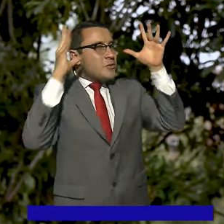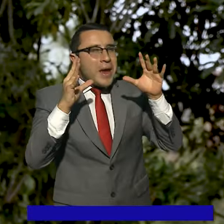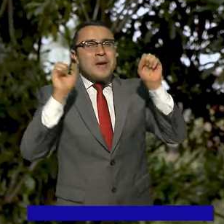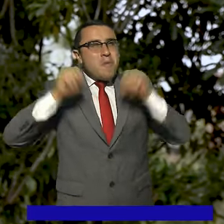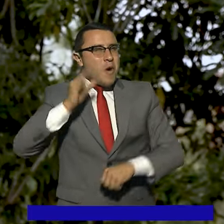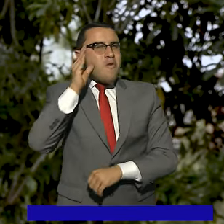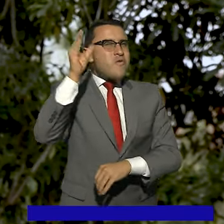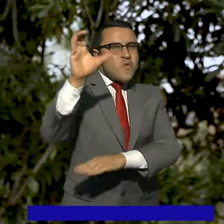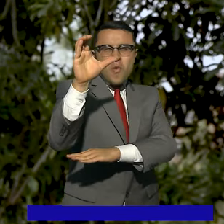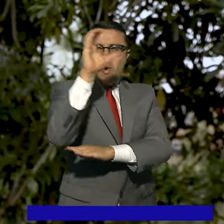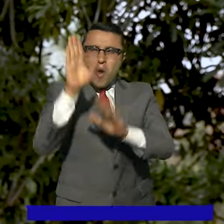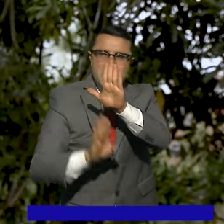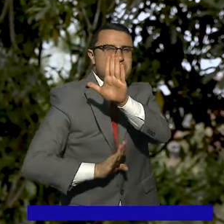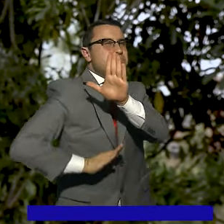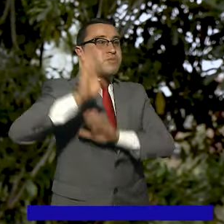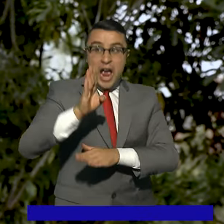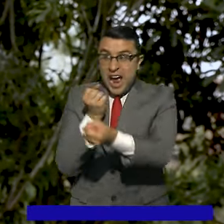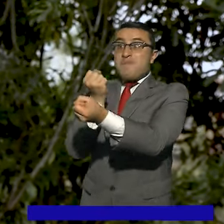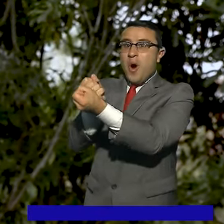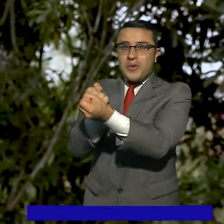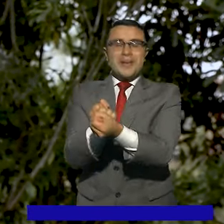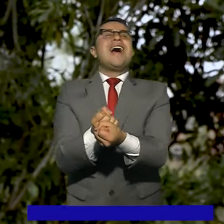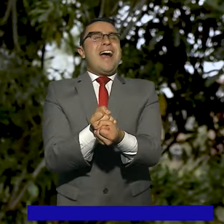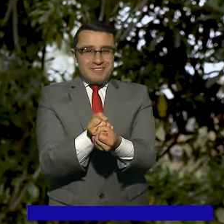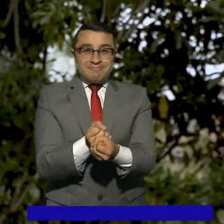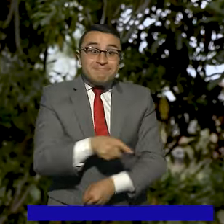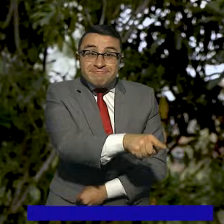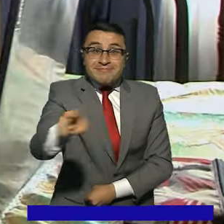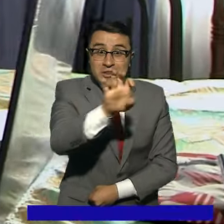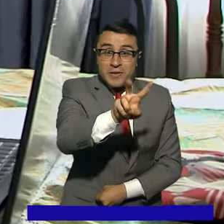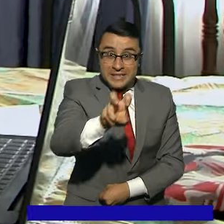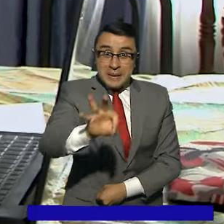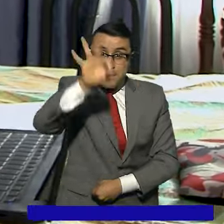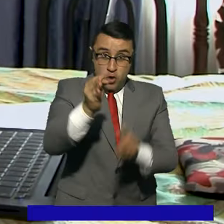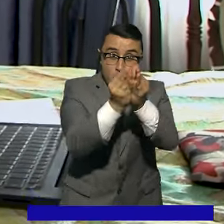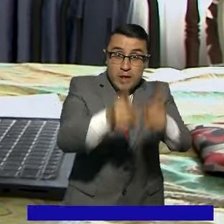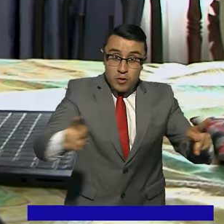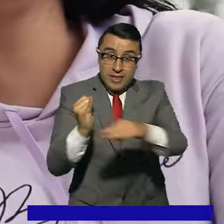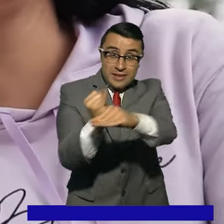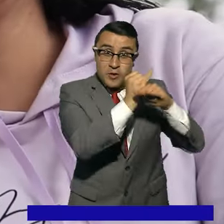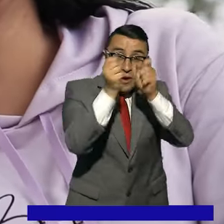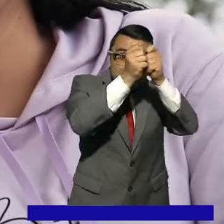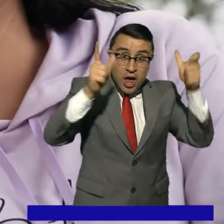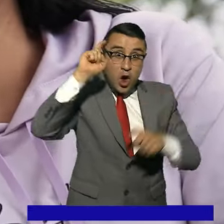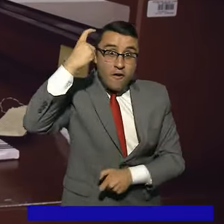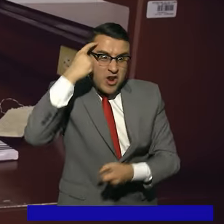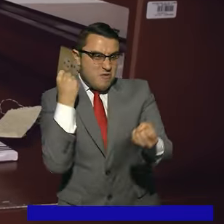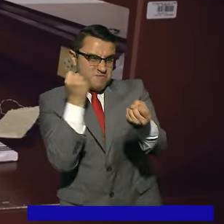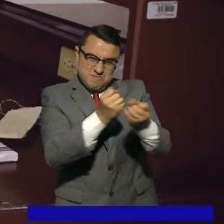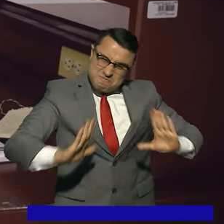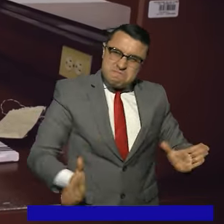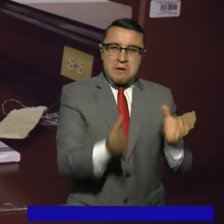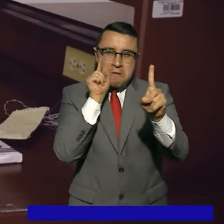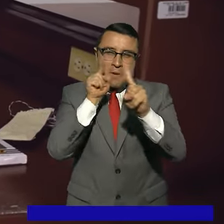en los sueños que tenemos, en que nosotros podemos y que somos el futuro del país. Esto significa una ayuda para el 97% de los